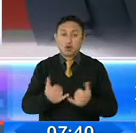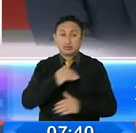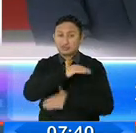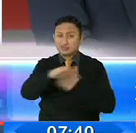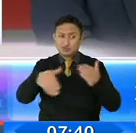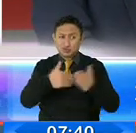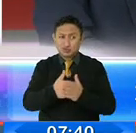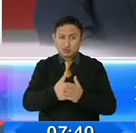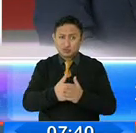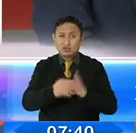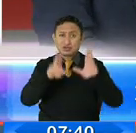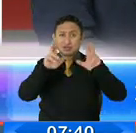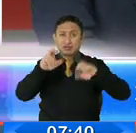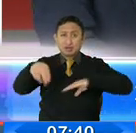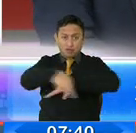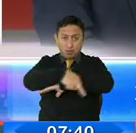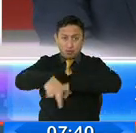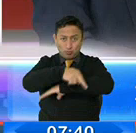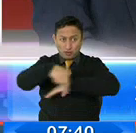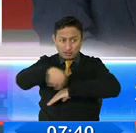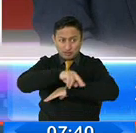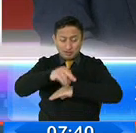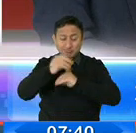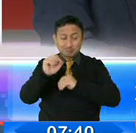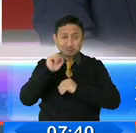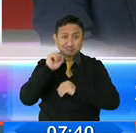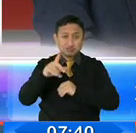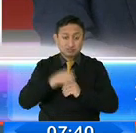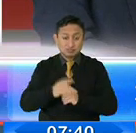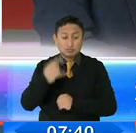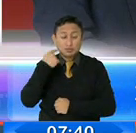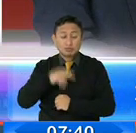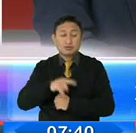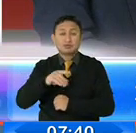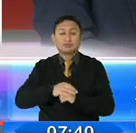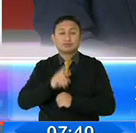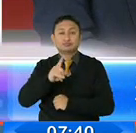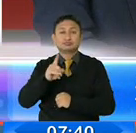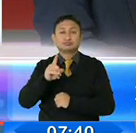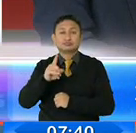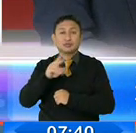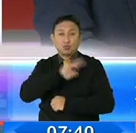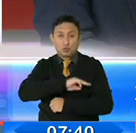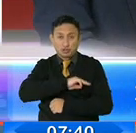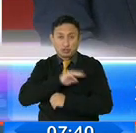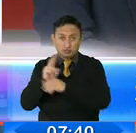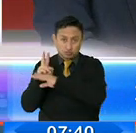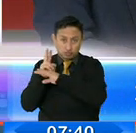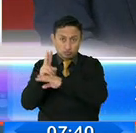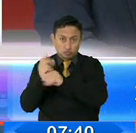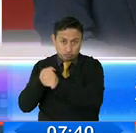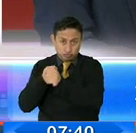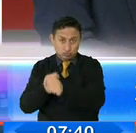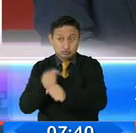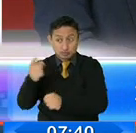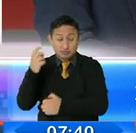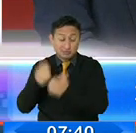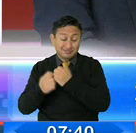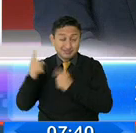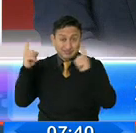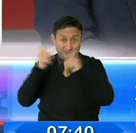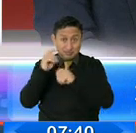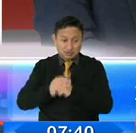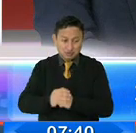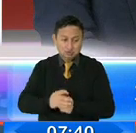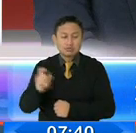además por el tema de bioseguridad. En el caso de la empresa de pasajeros también la situación es compleja y por esto creo que esta